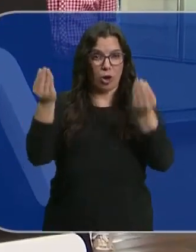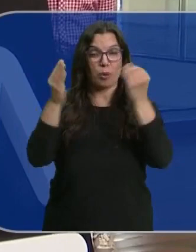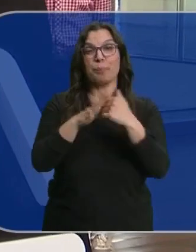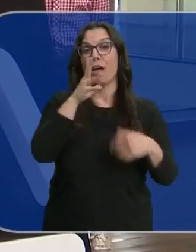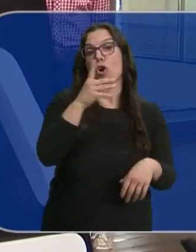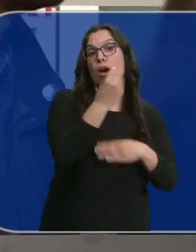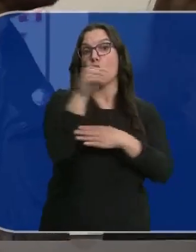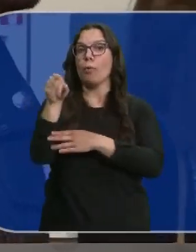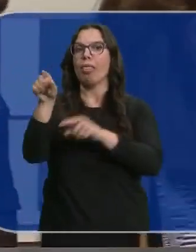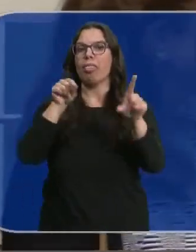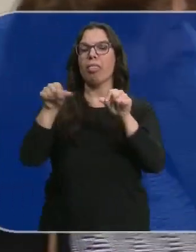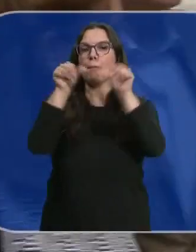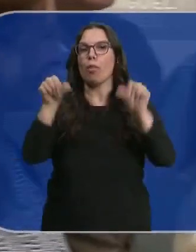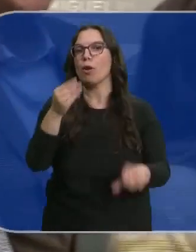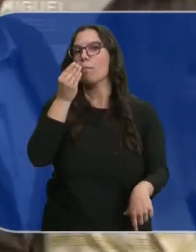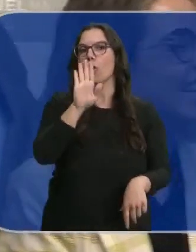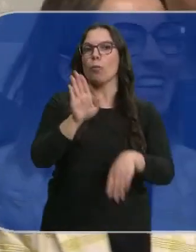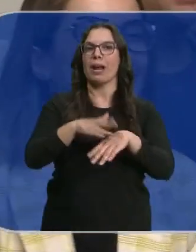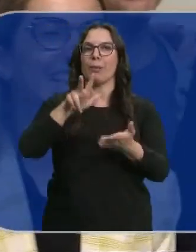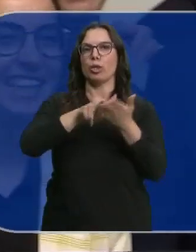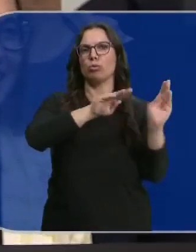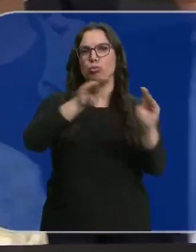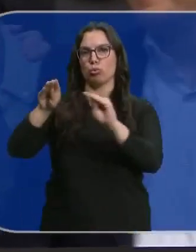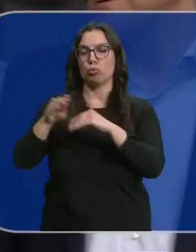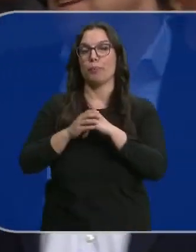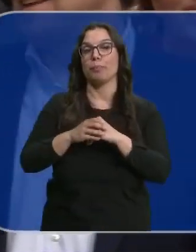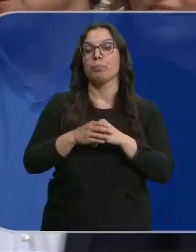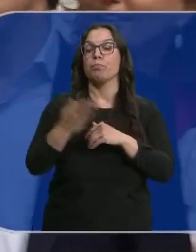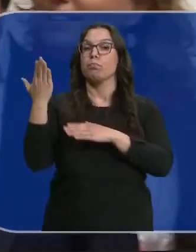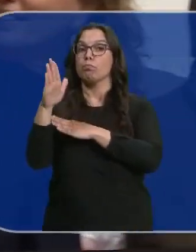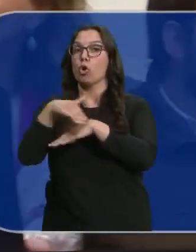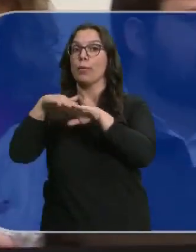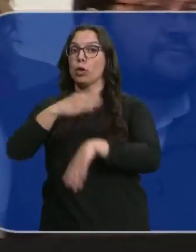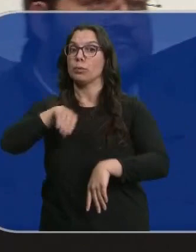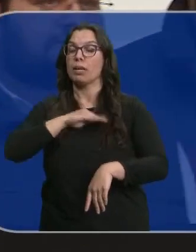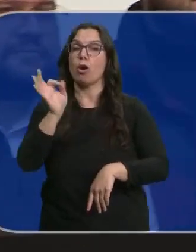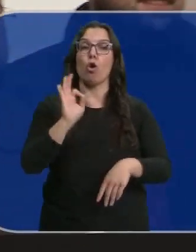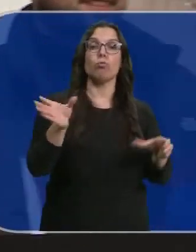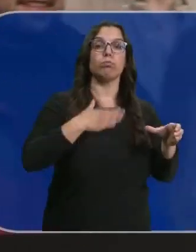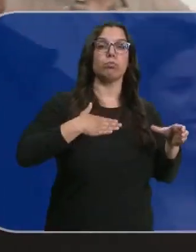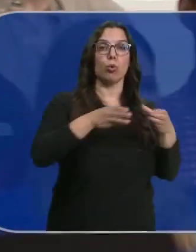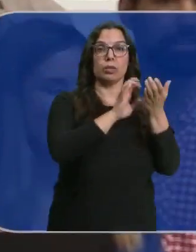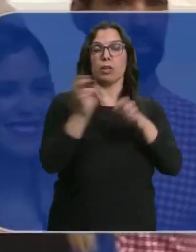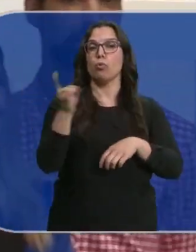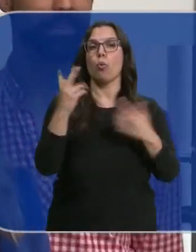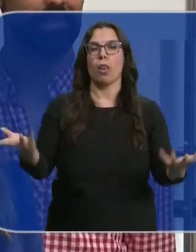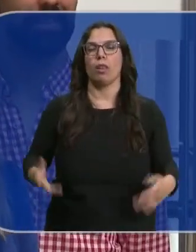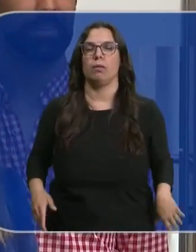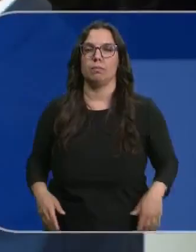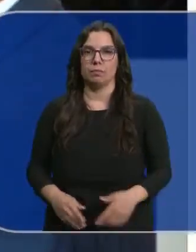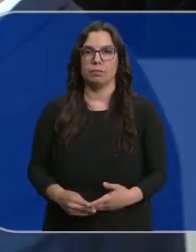ahora los que elijan qué modelo es el mejor para avalar su hipoteca. El presentado por el Gobierno Central o el de la Junta de Castilla y León.